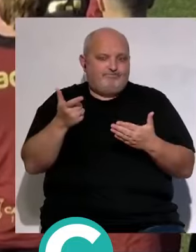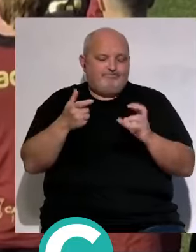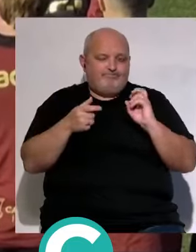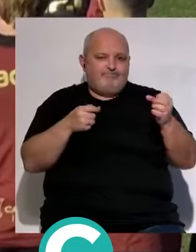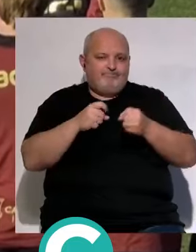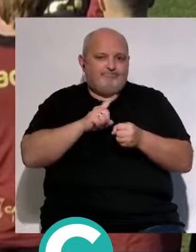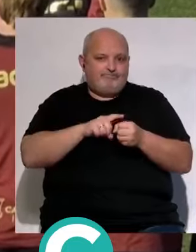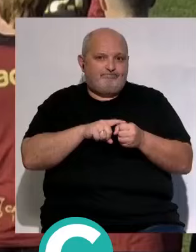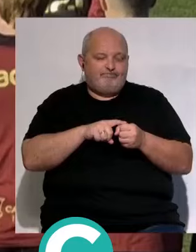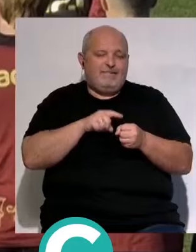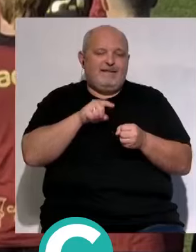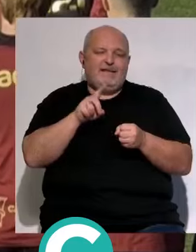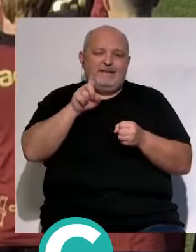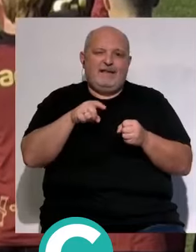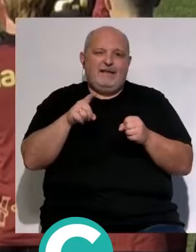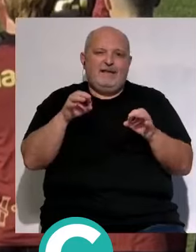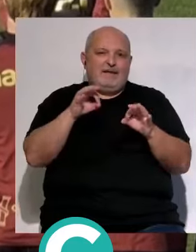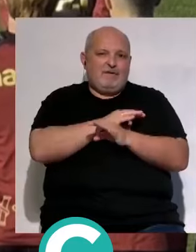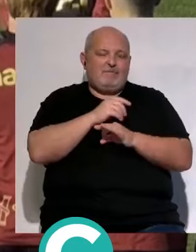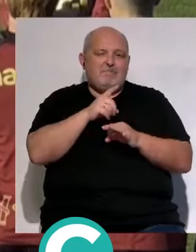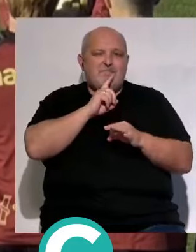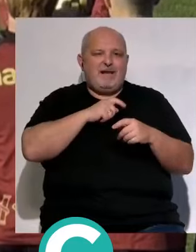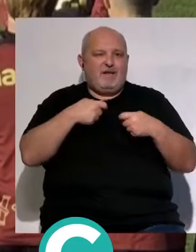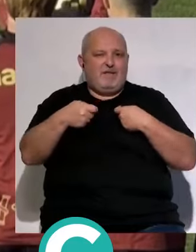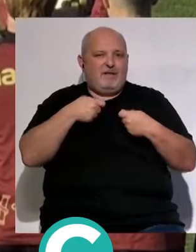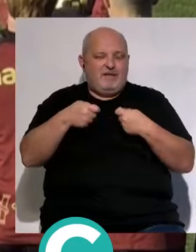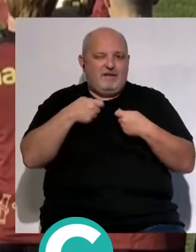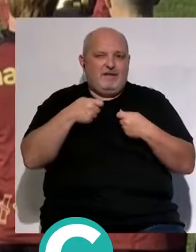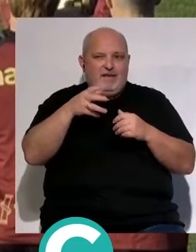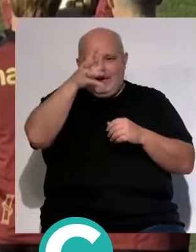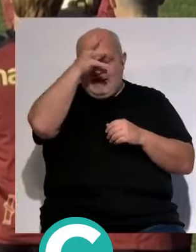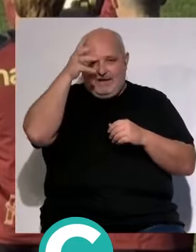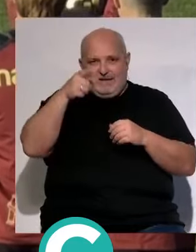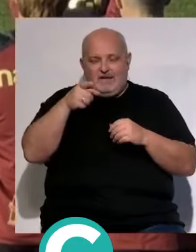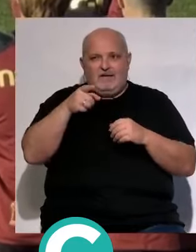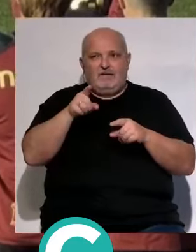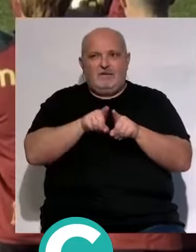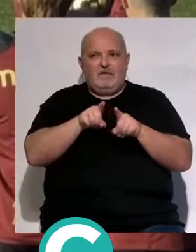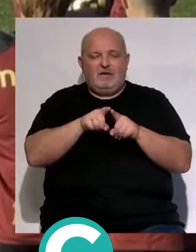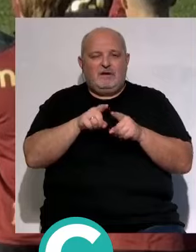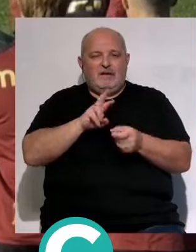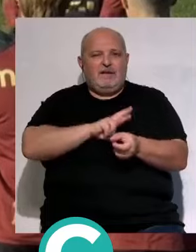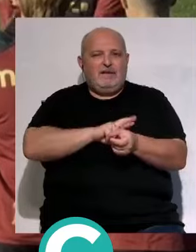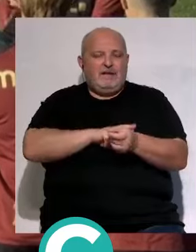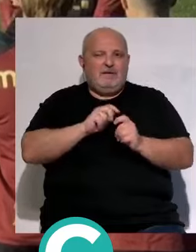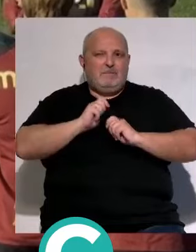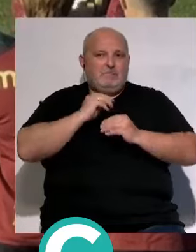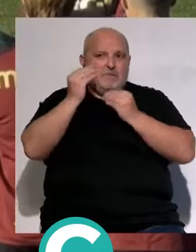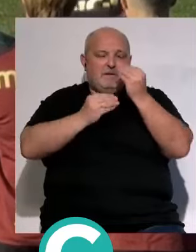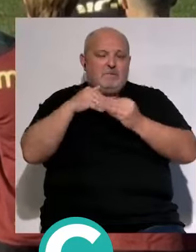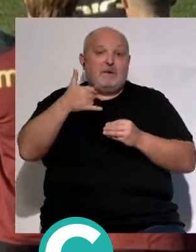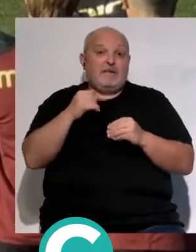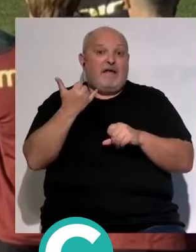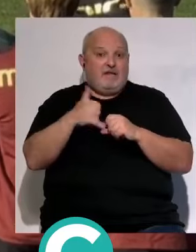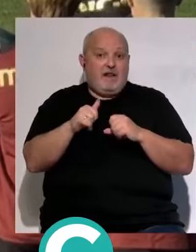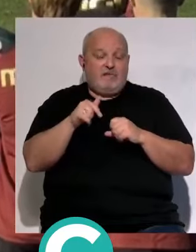quizás ahí estuvo el error en lo mal negociado que estuvo en verano contando con el rendimiento que pensabas Dalmachique